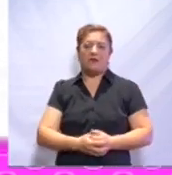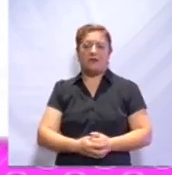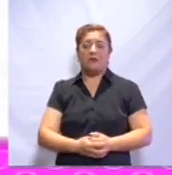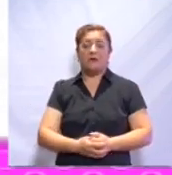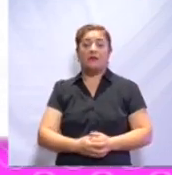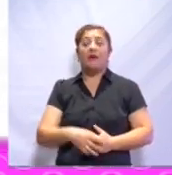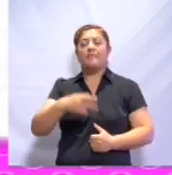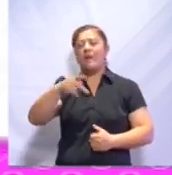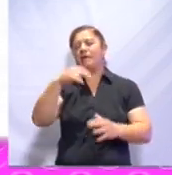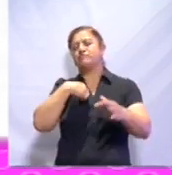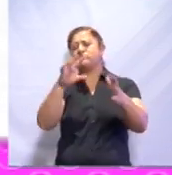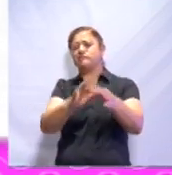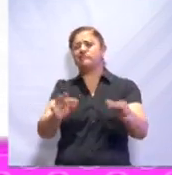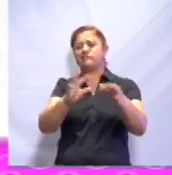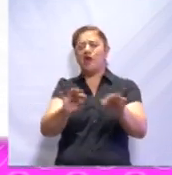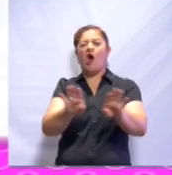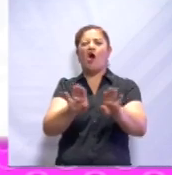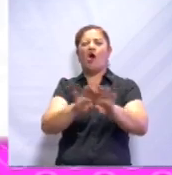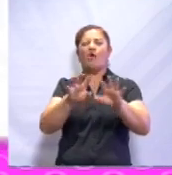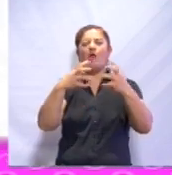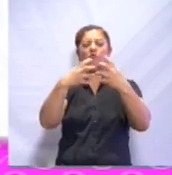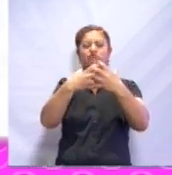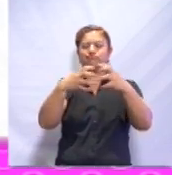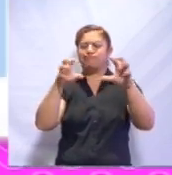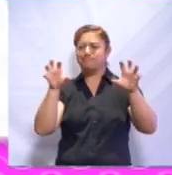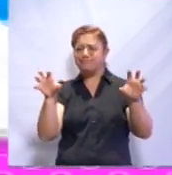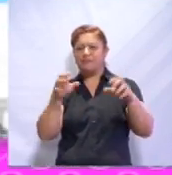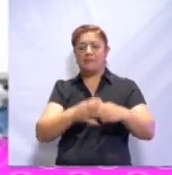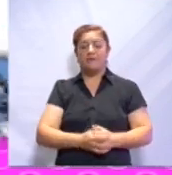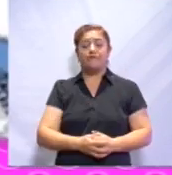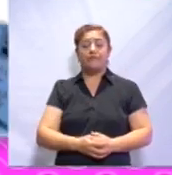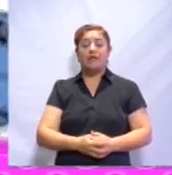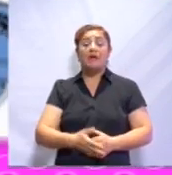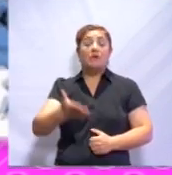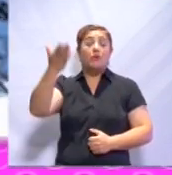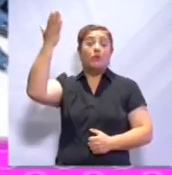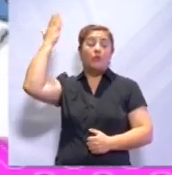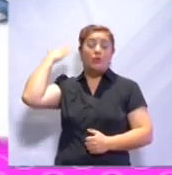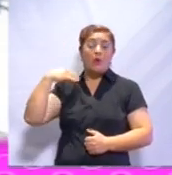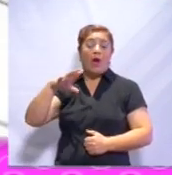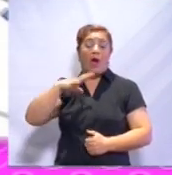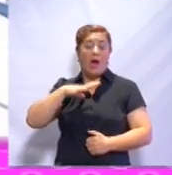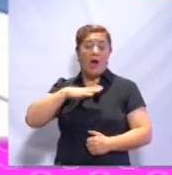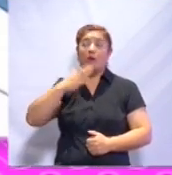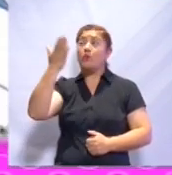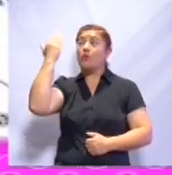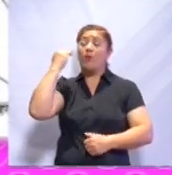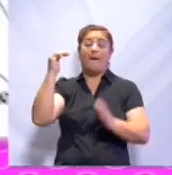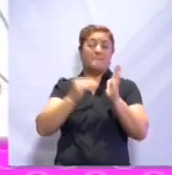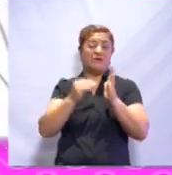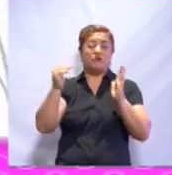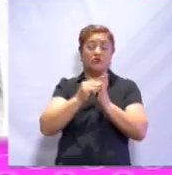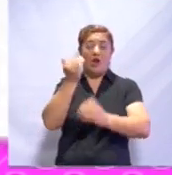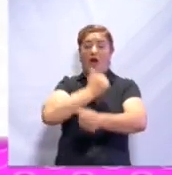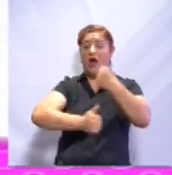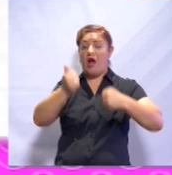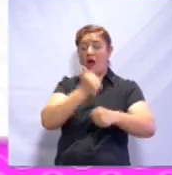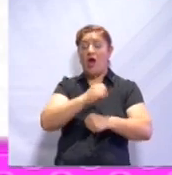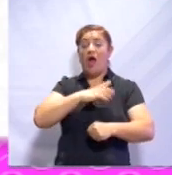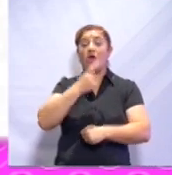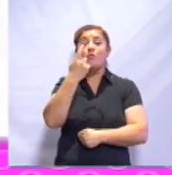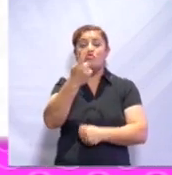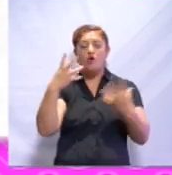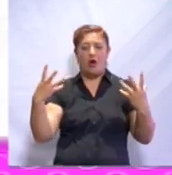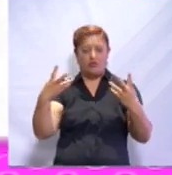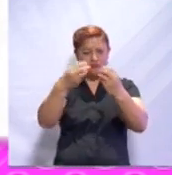déjame contarte cómo se formaron cada uno de ellos. Se dice que hace muchísimos millones de años existía un solo